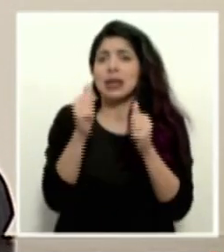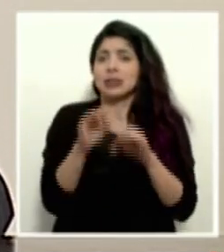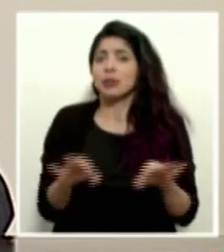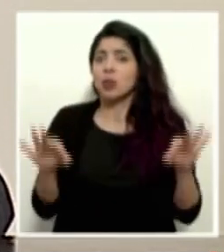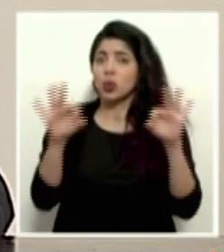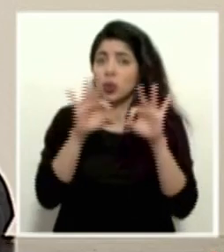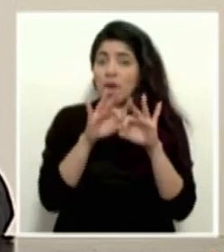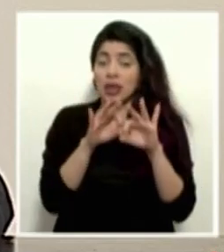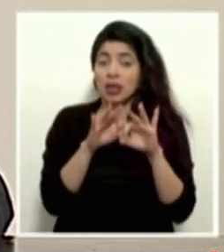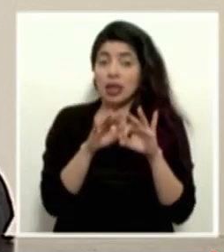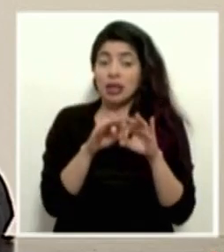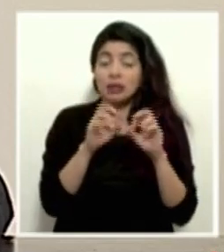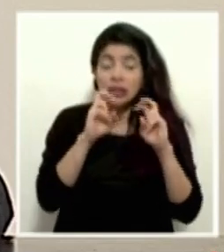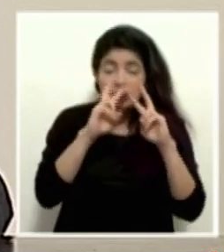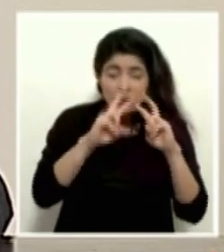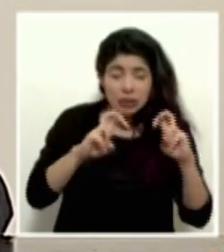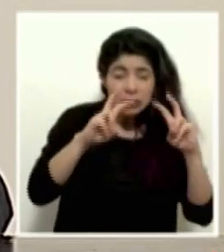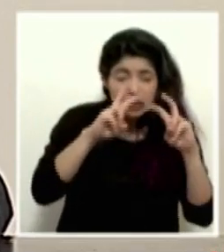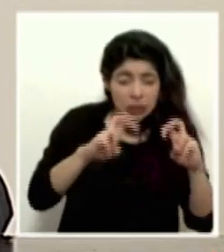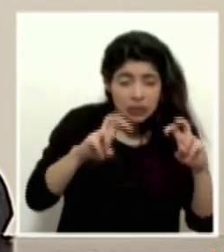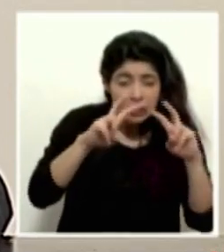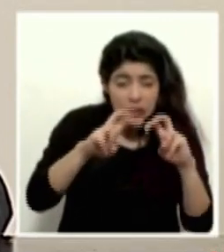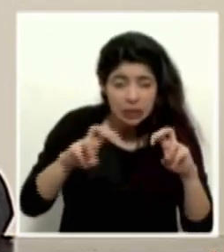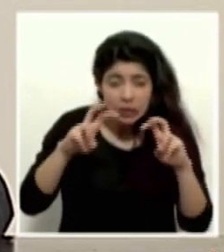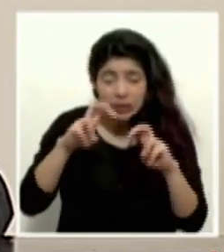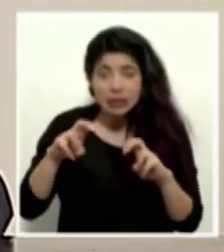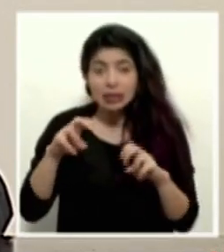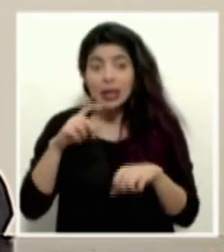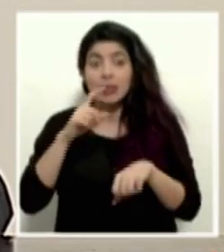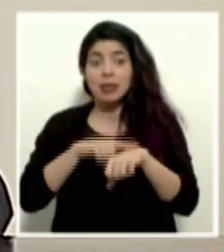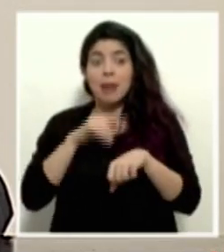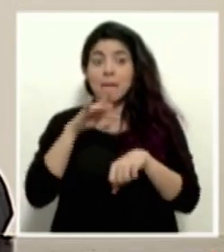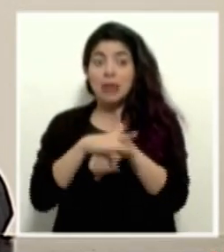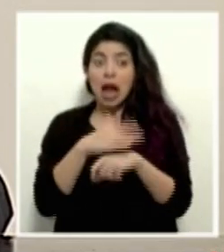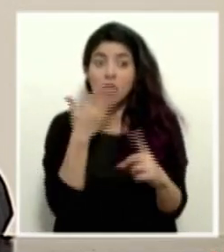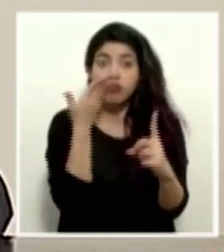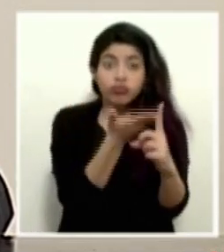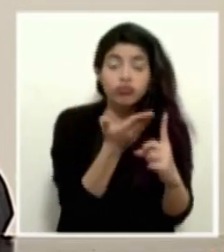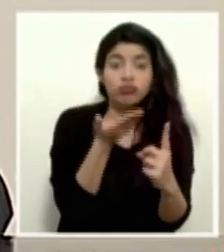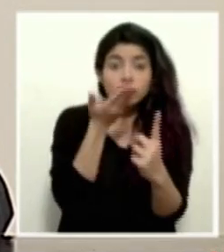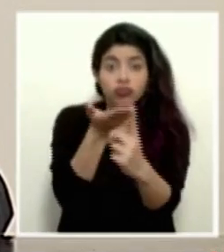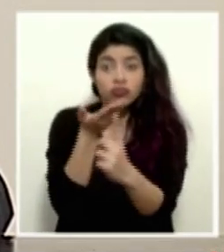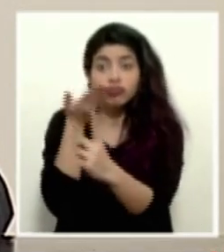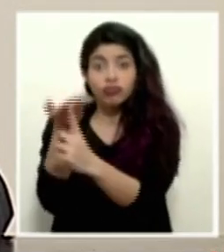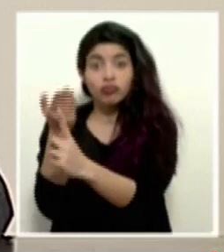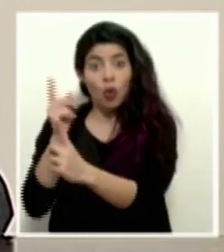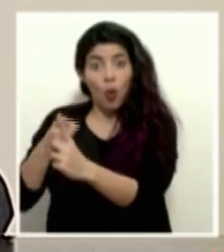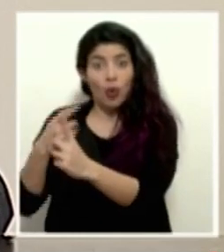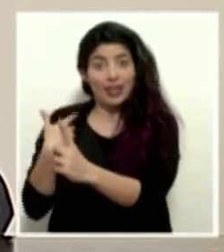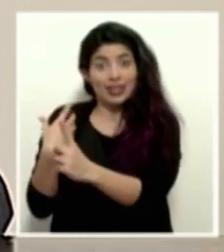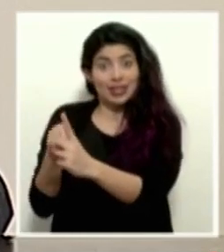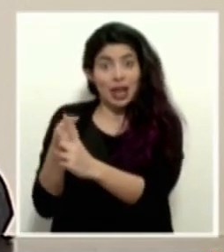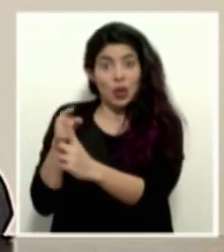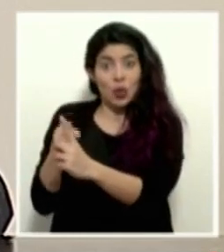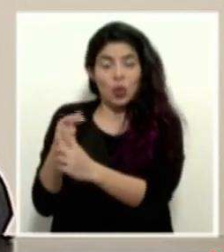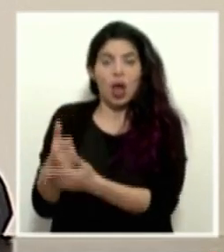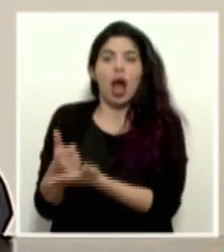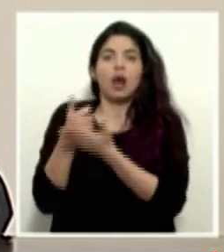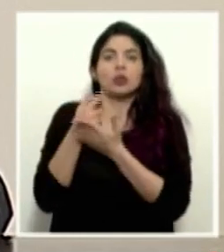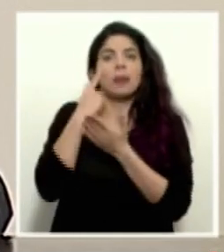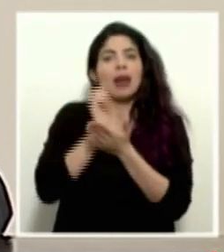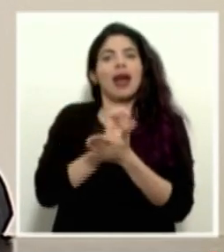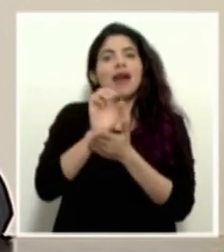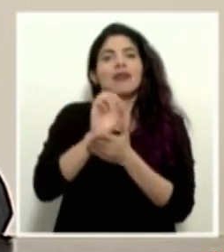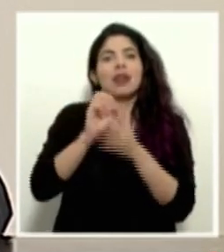el hecho del seguimiento del giro oportuno de las órdenes sanitarias es lo que permite que no exista un